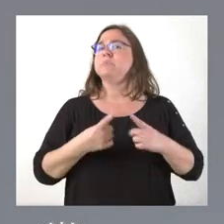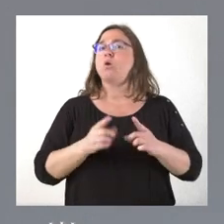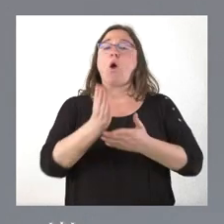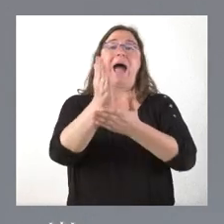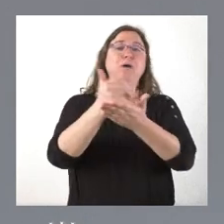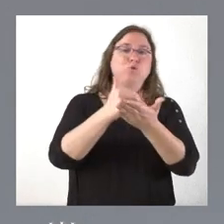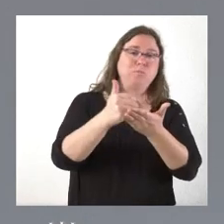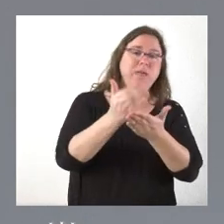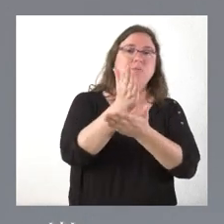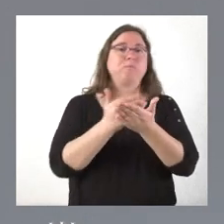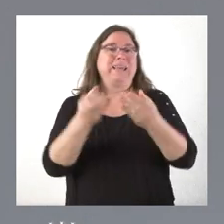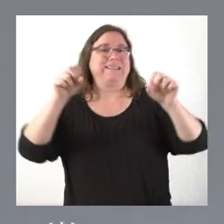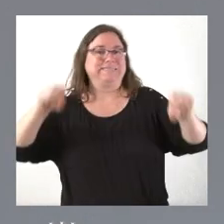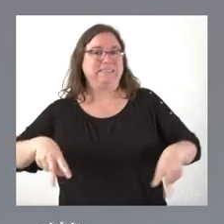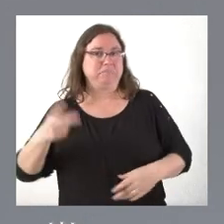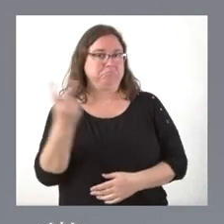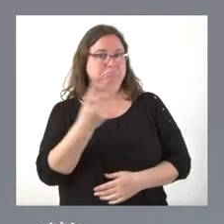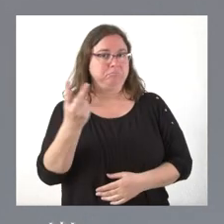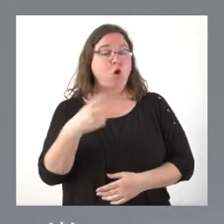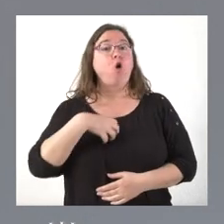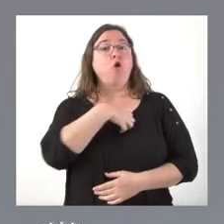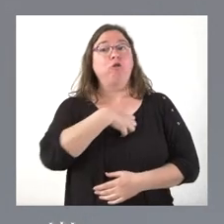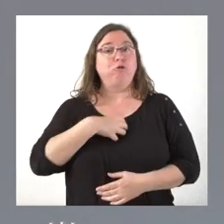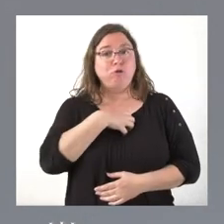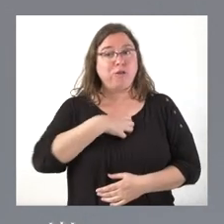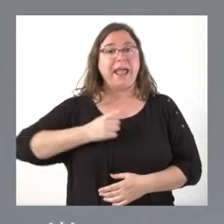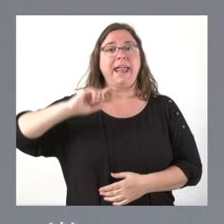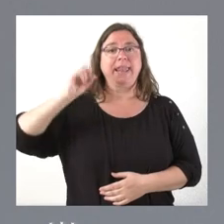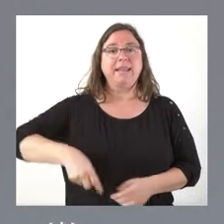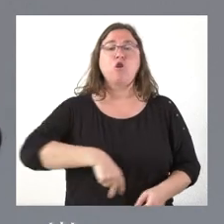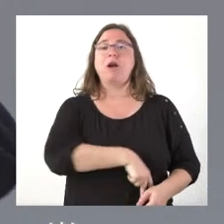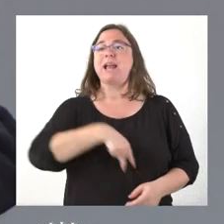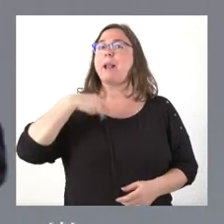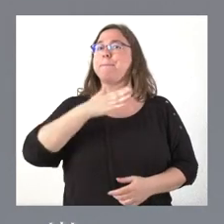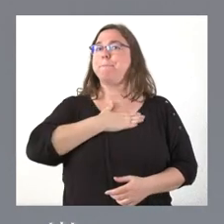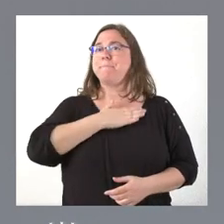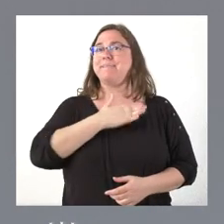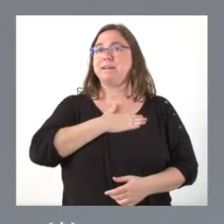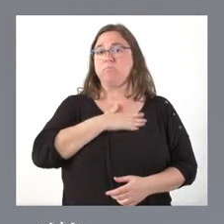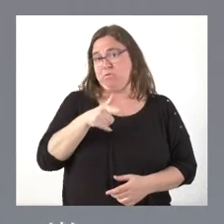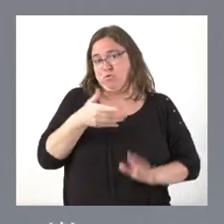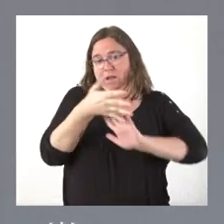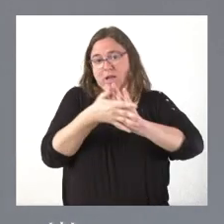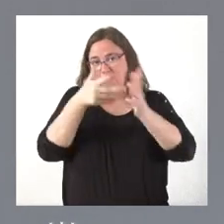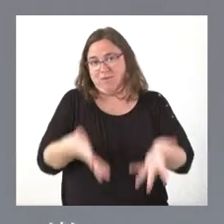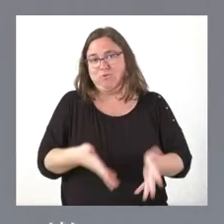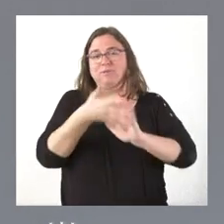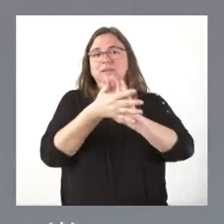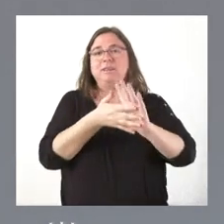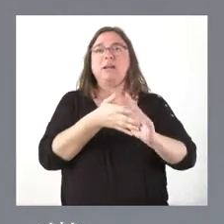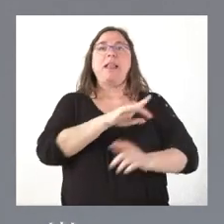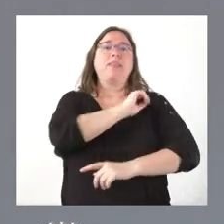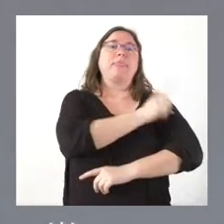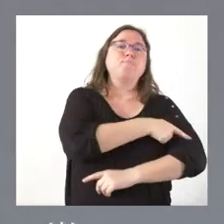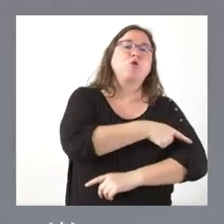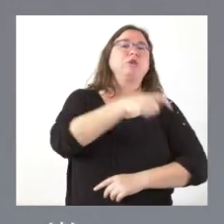sin autonomías, los funcionarios de la Dirección General de Patrimonio, que es de la que más estamos hablando ahora, de deportes o